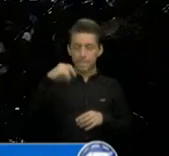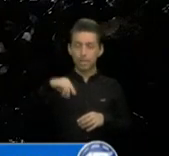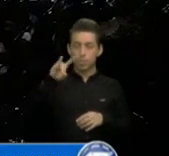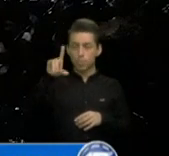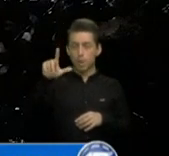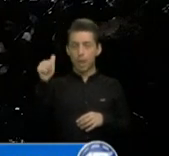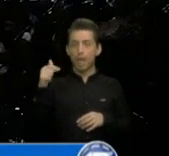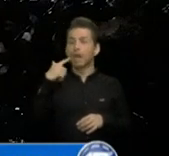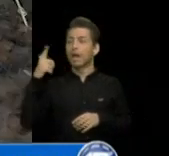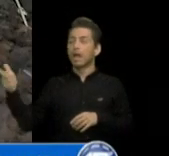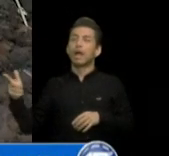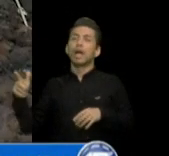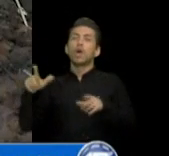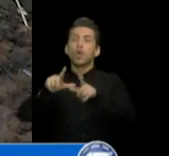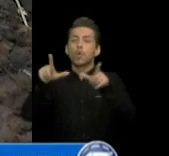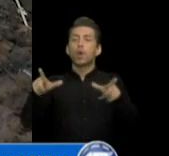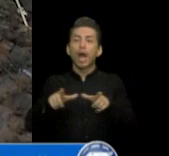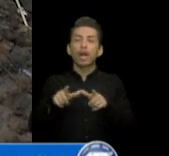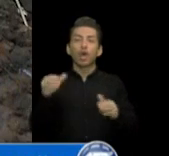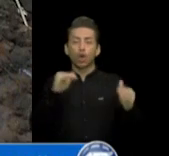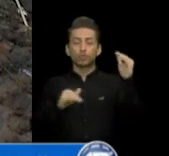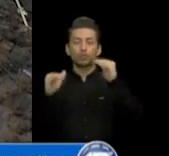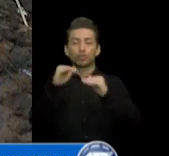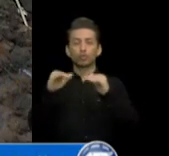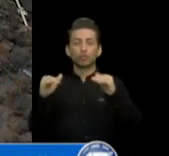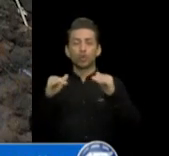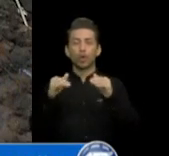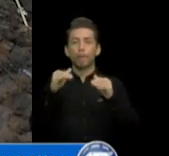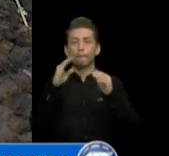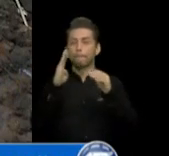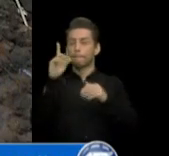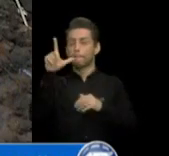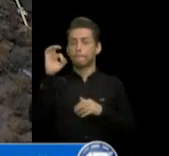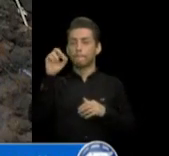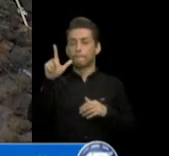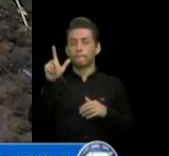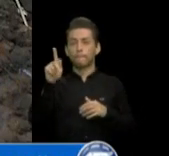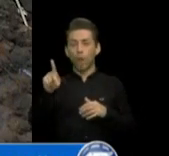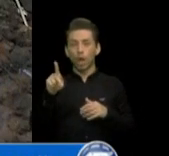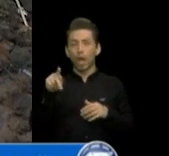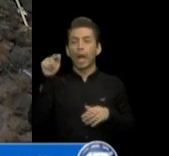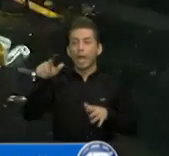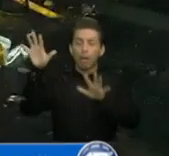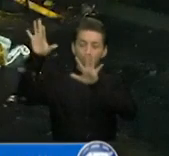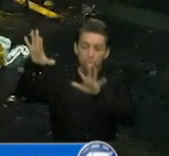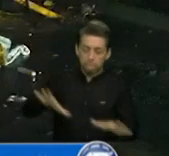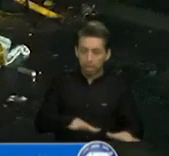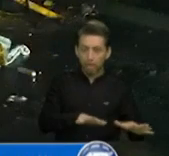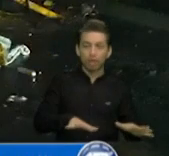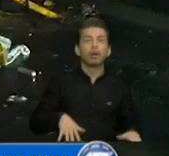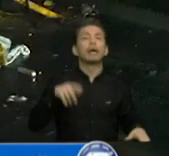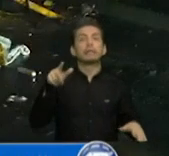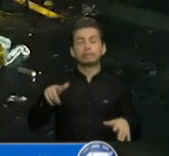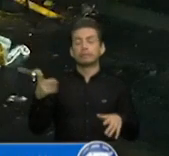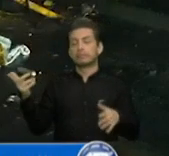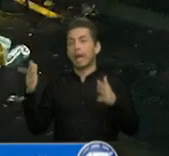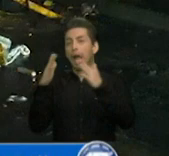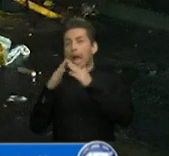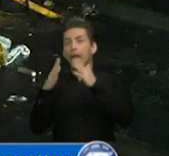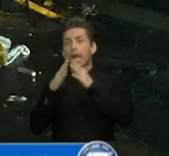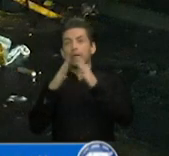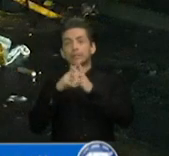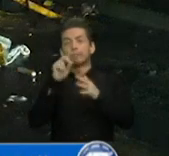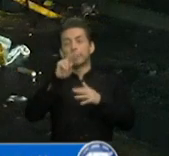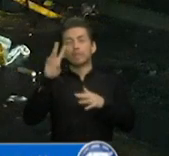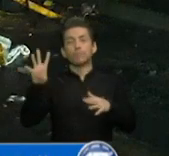inundación que afectó a dos viviendas y 24 personas que resultaron afectadas. También tuvimos el